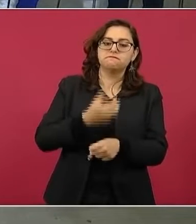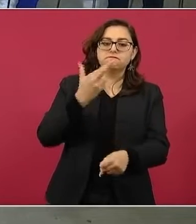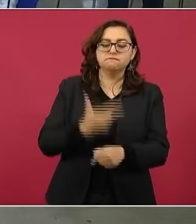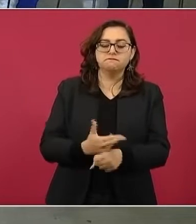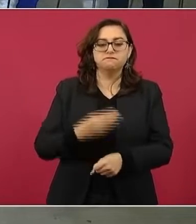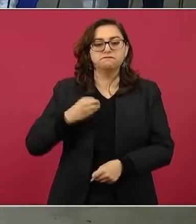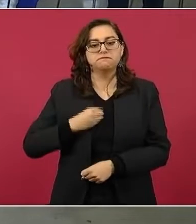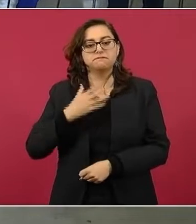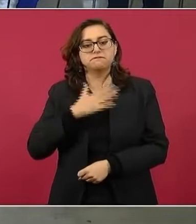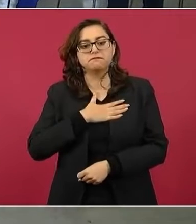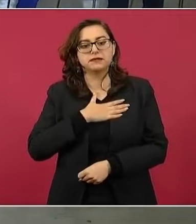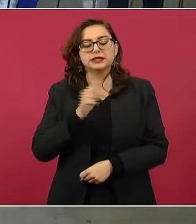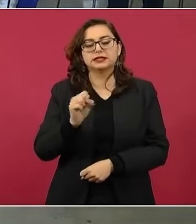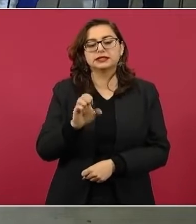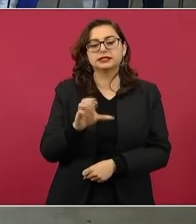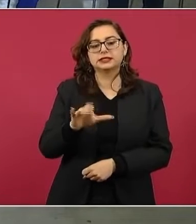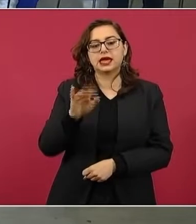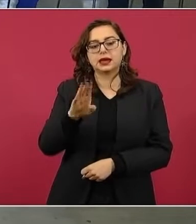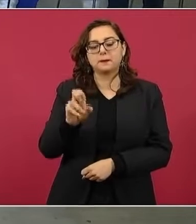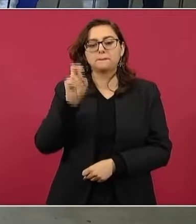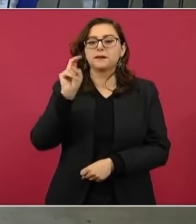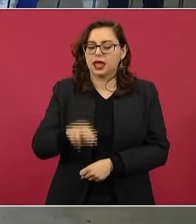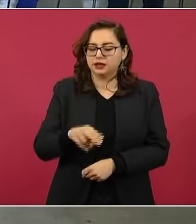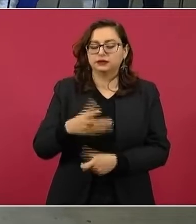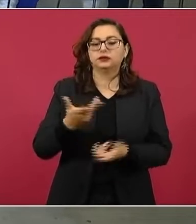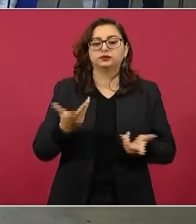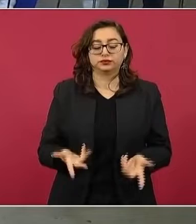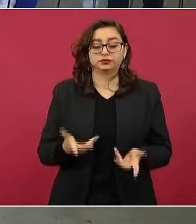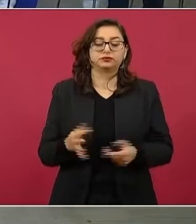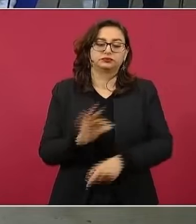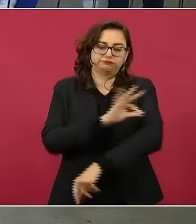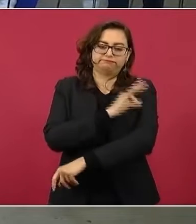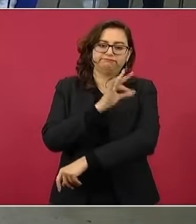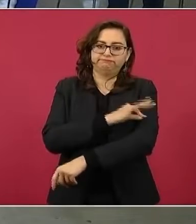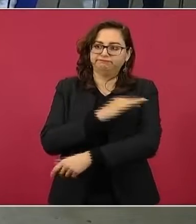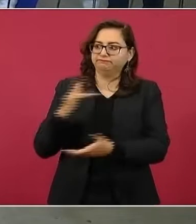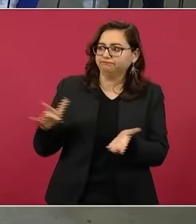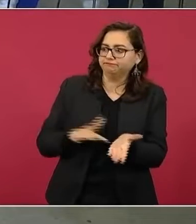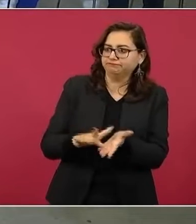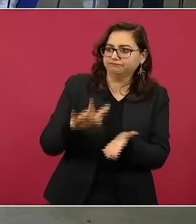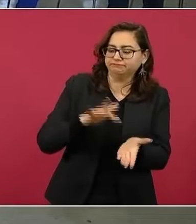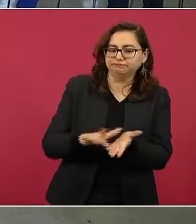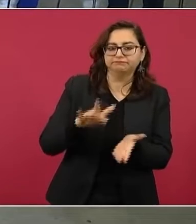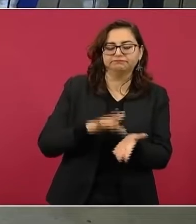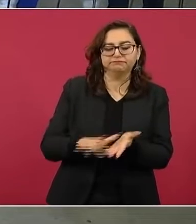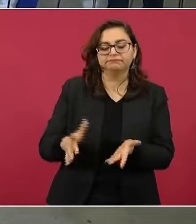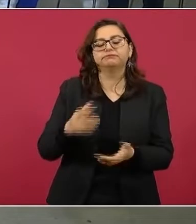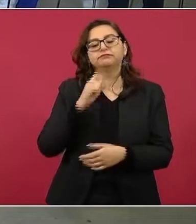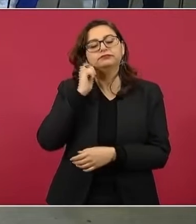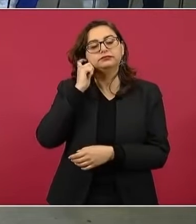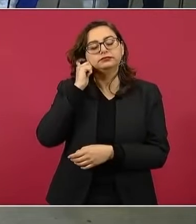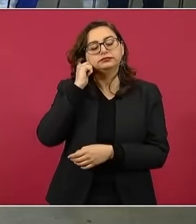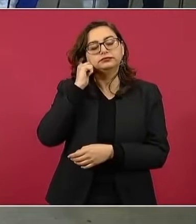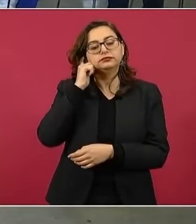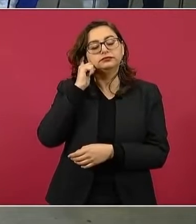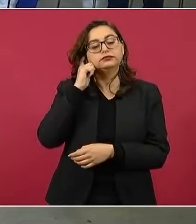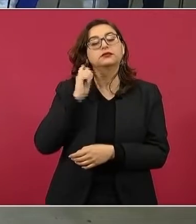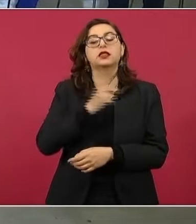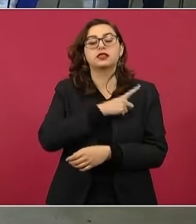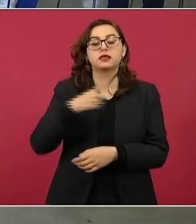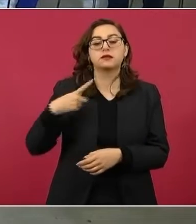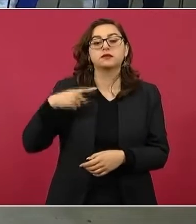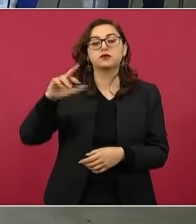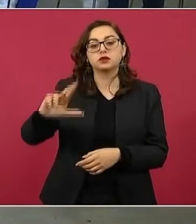Vida Inés Vargas. Dentro del proceso de vacunación que empezamos, que hay que recordar que es para todo el personal